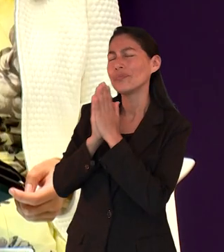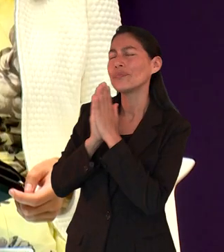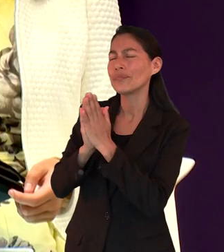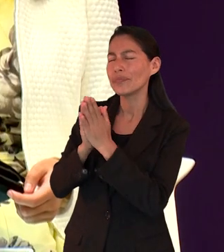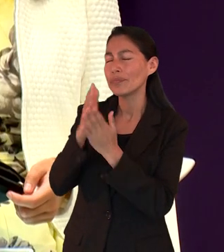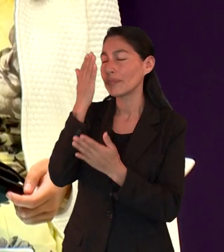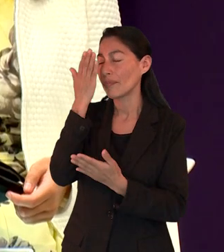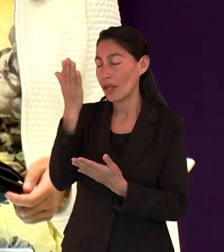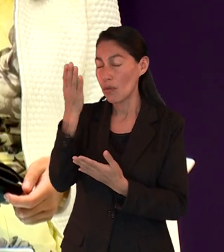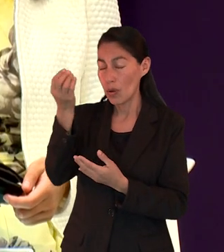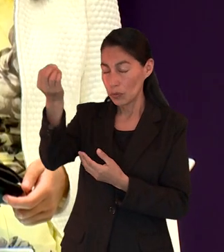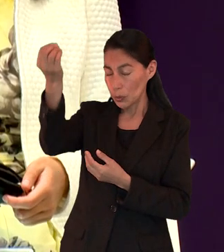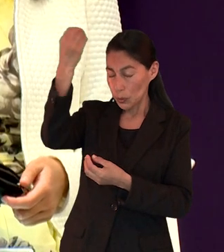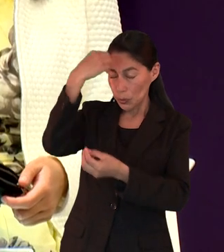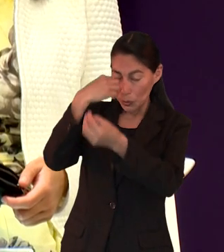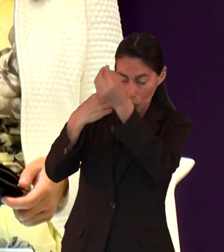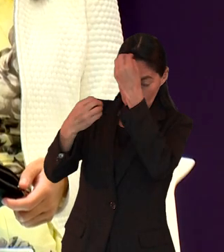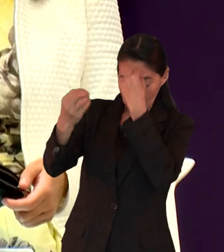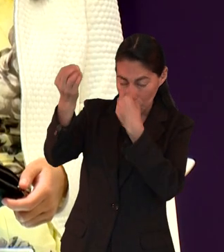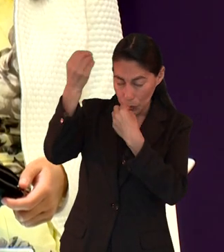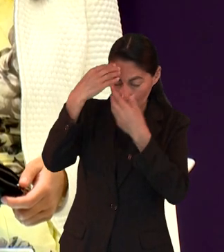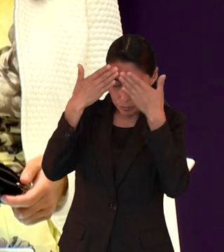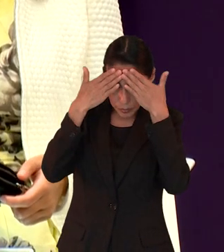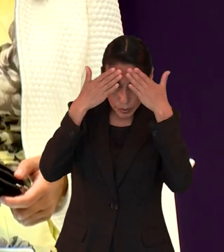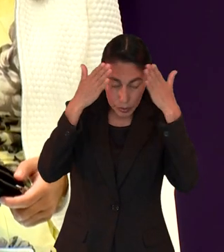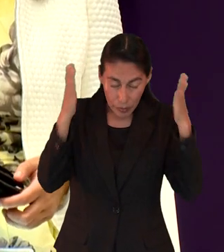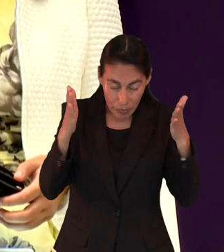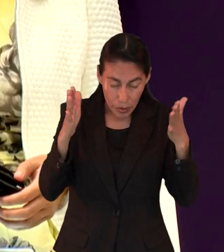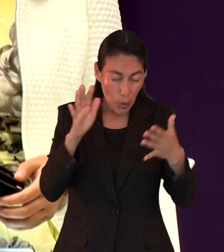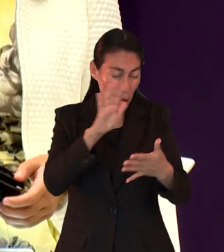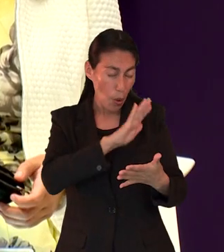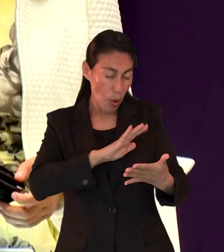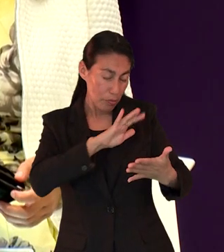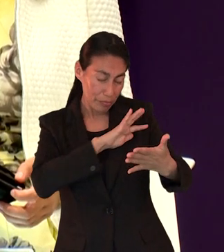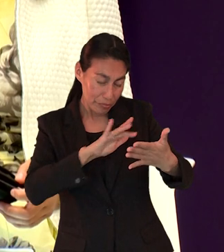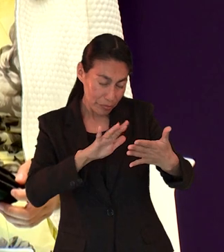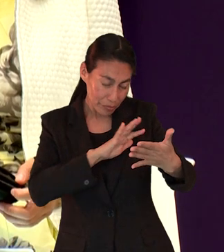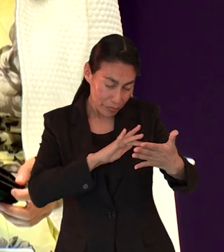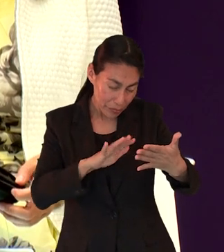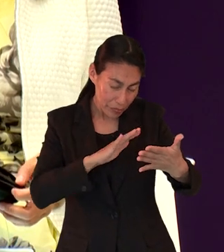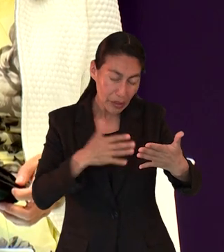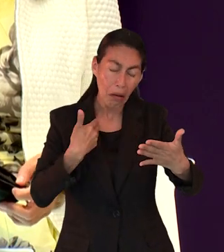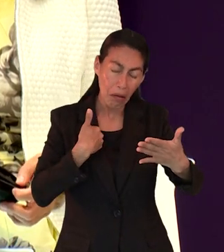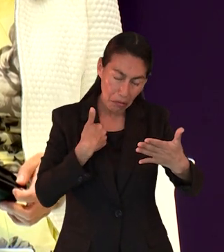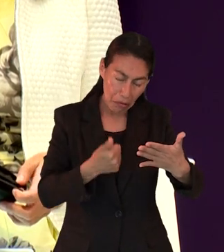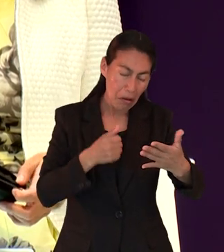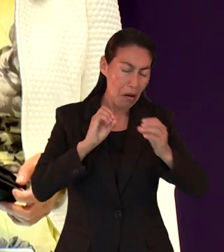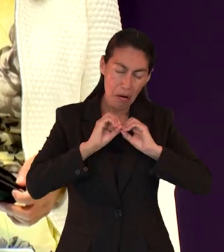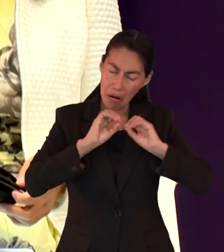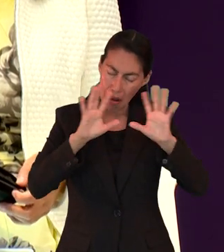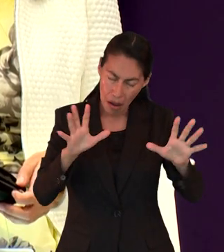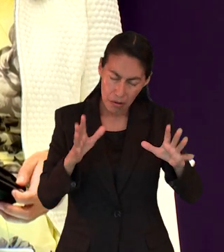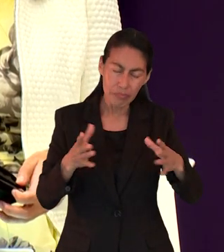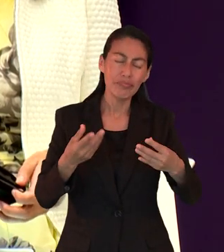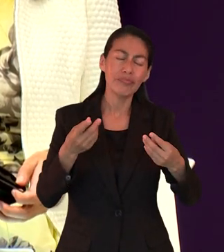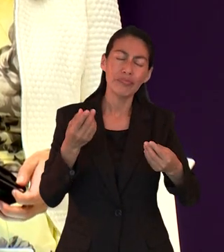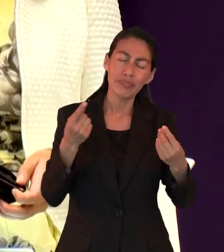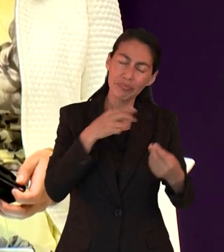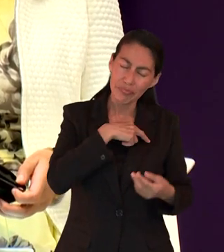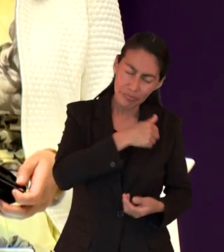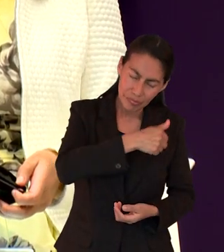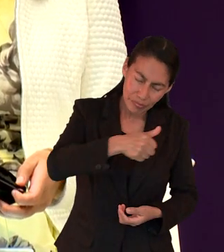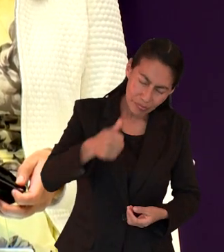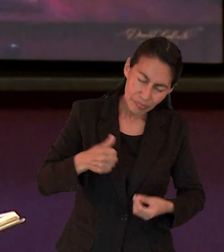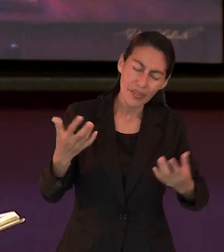ahora que la vamos a abrir para estudiar y meditar, que todo lo que comentemos, lo que leamos, lo podamos poner en práctica en nuestras vidas,